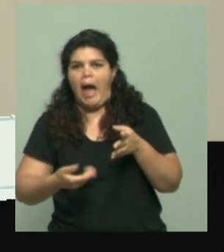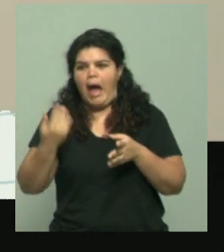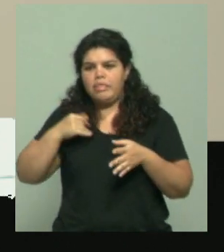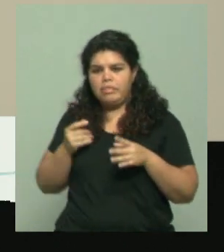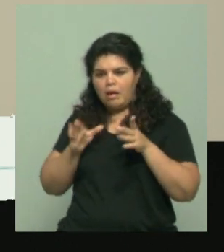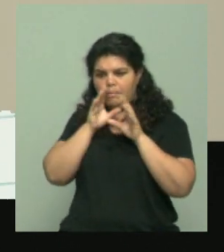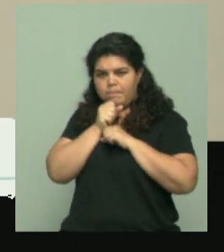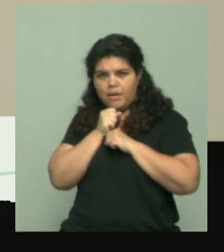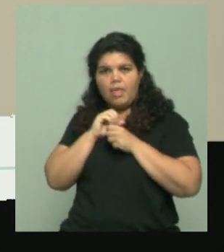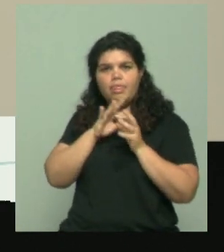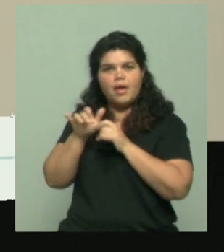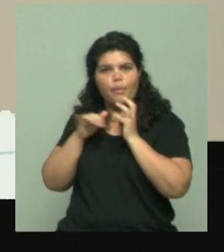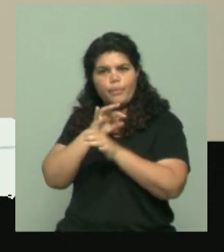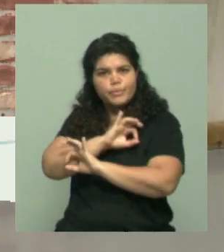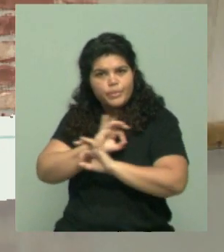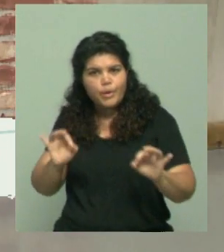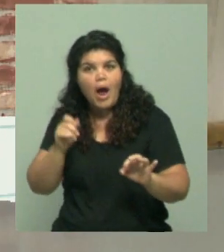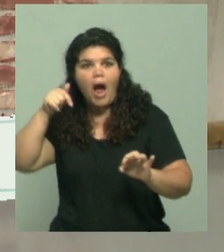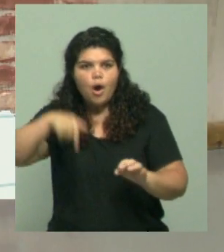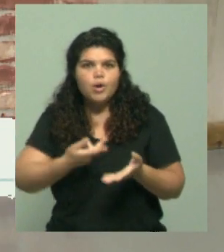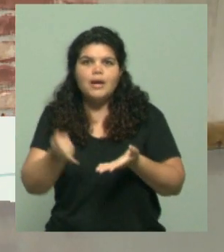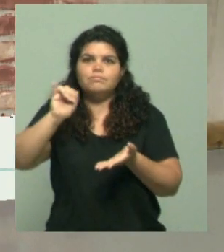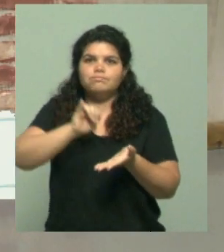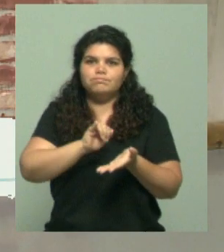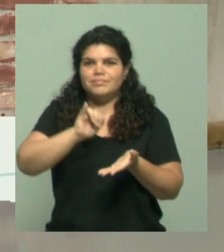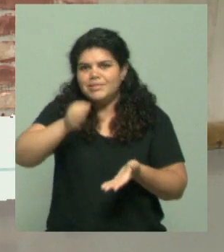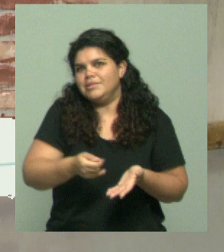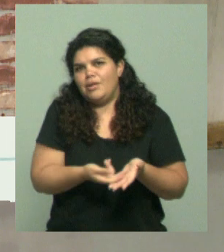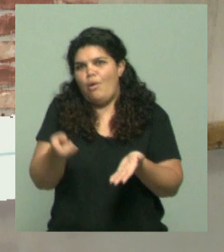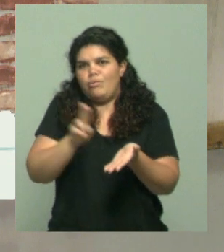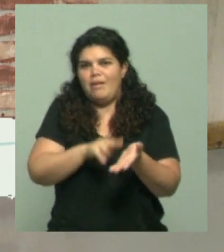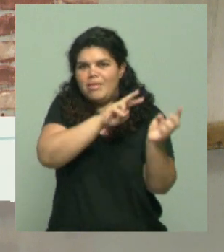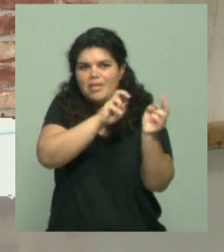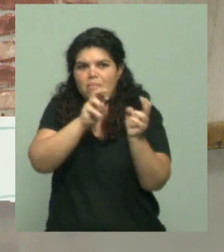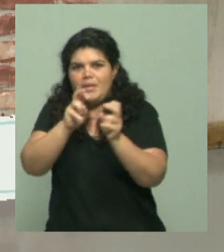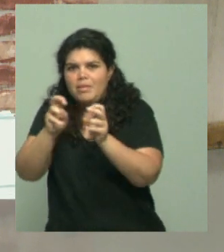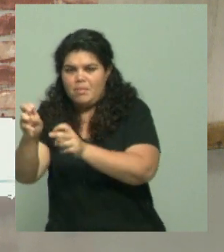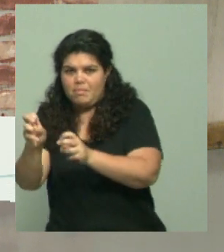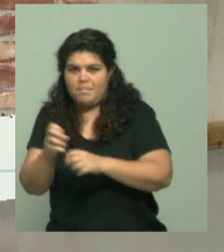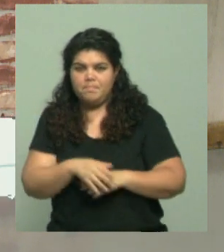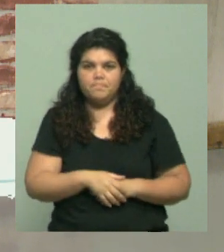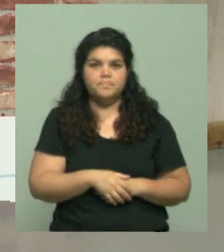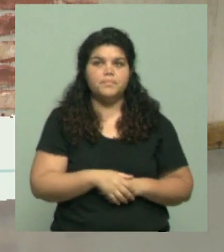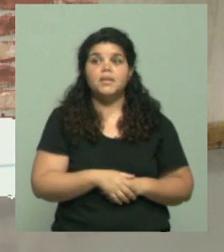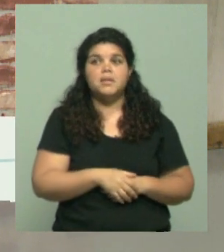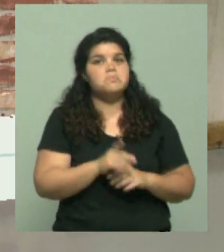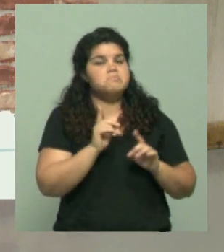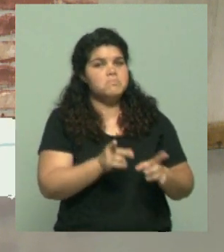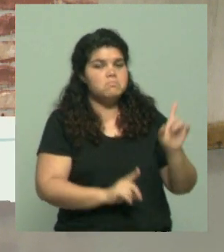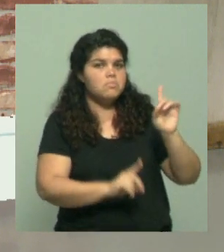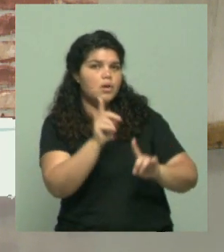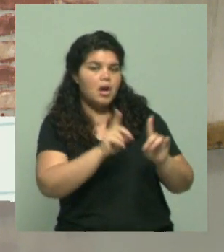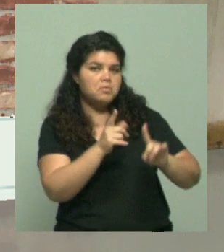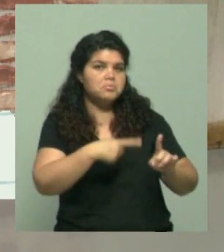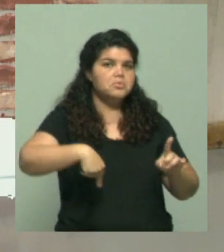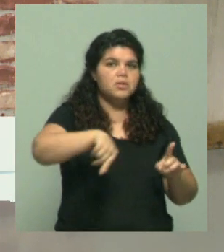Cancillería que ahora se están viendo. Tal cual. Bueno, y además ex embajadores pronunciándose a partir de la situación de cómo está tratando el